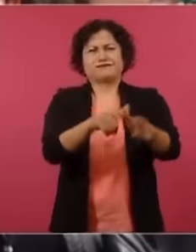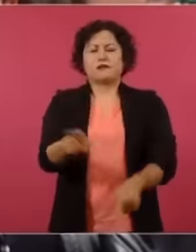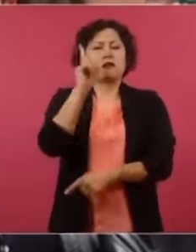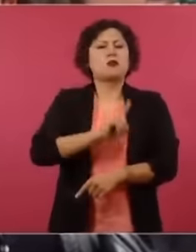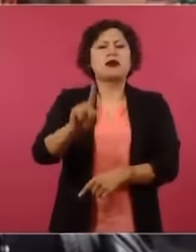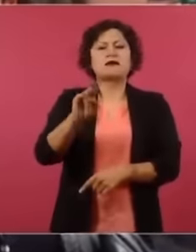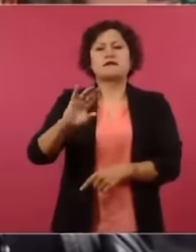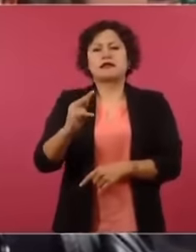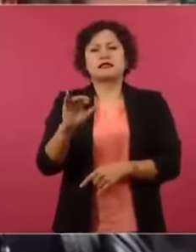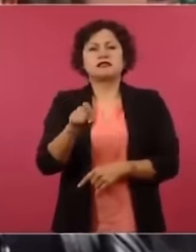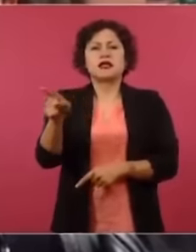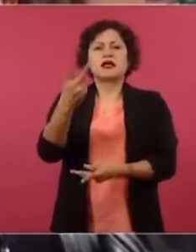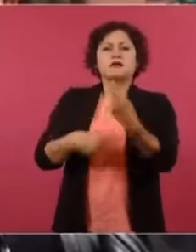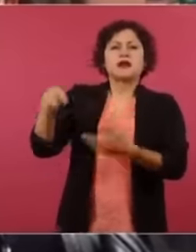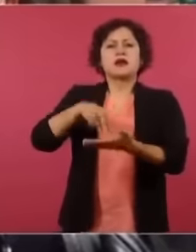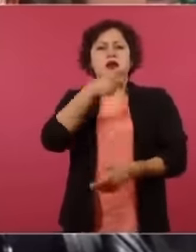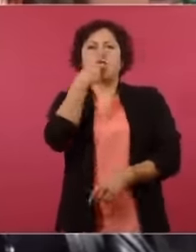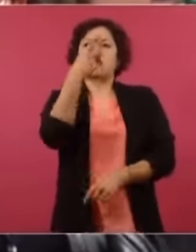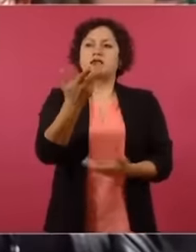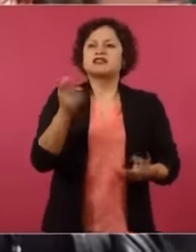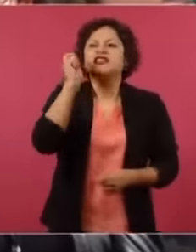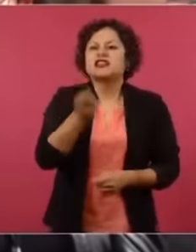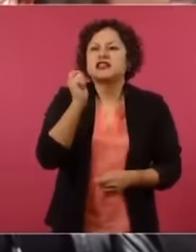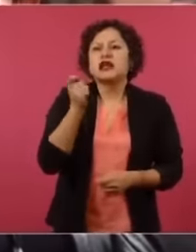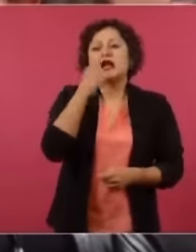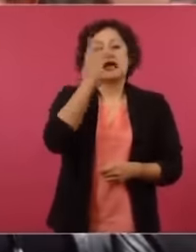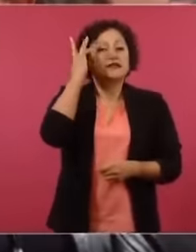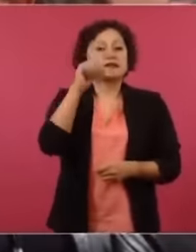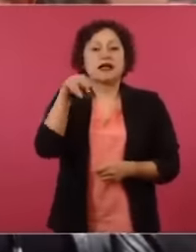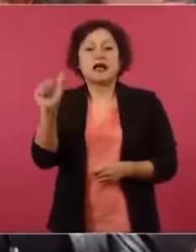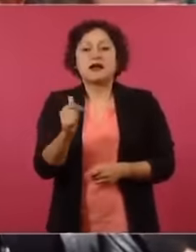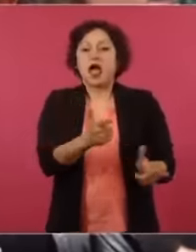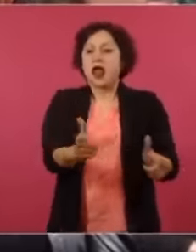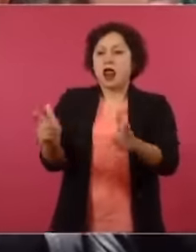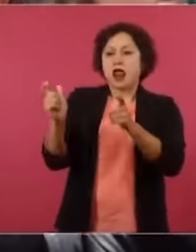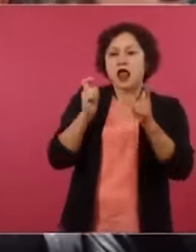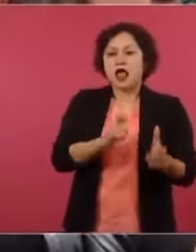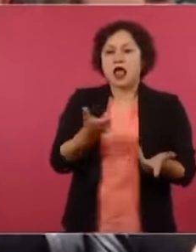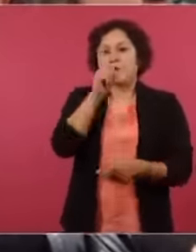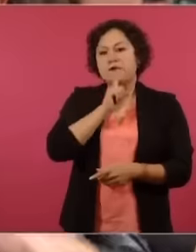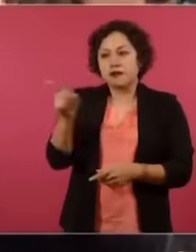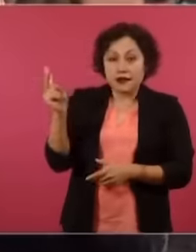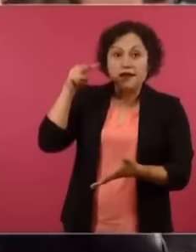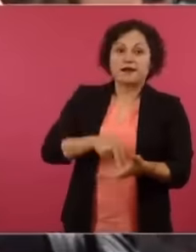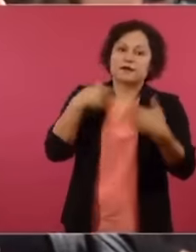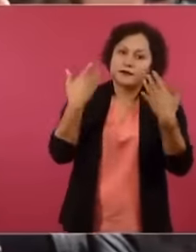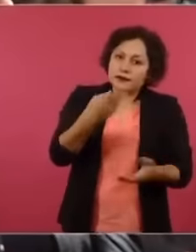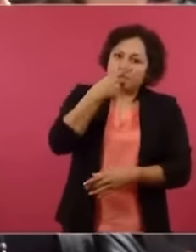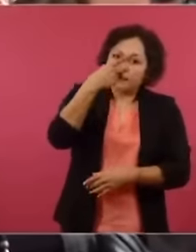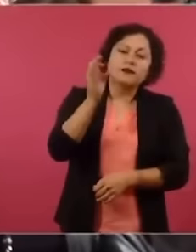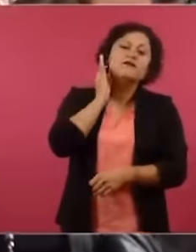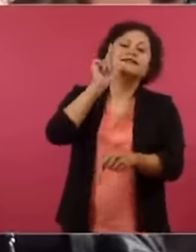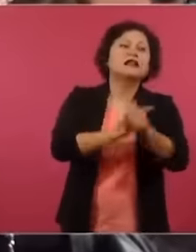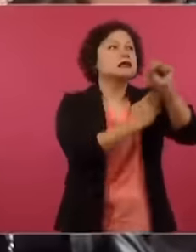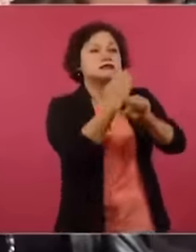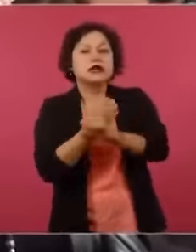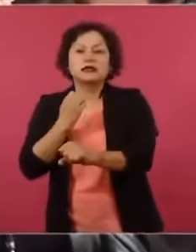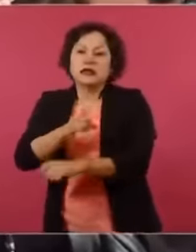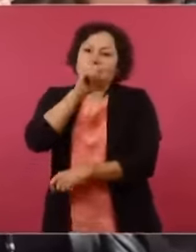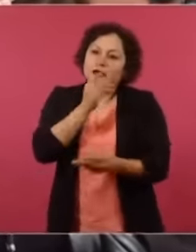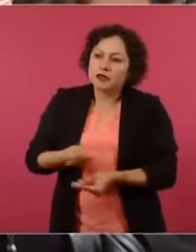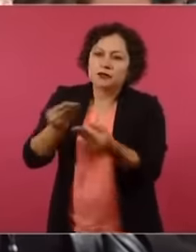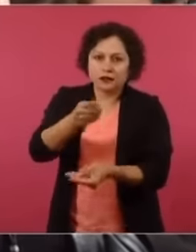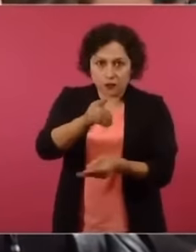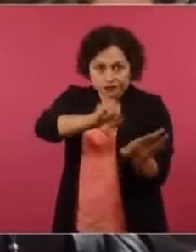Vilches, de venir a decir que es mentira que en Santana hubo una balacera y hubo... Viene aquí, sí se lo da. Le digo, las fiscalías no son de fiar. Les pasan mentiras.